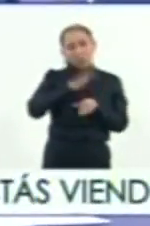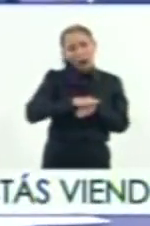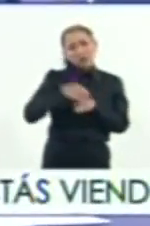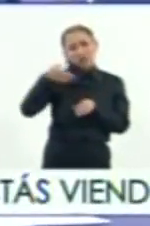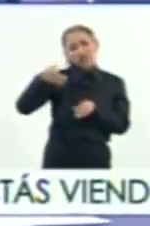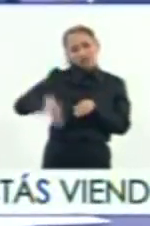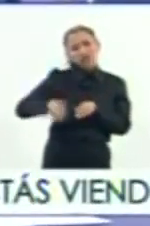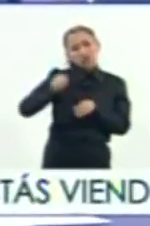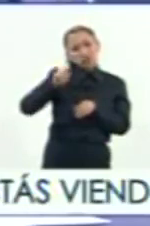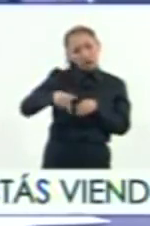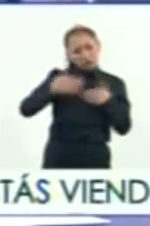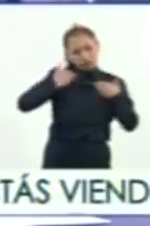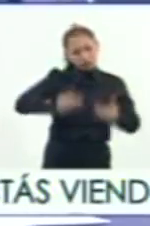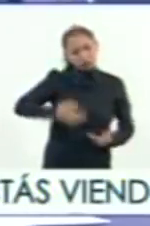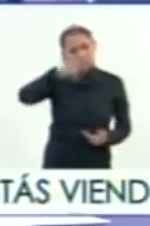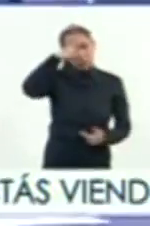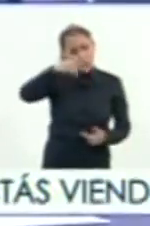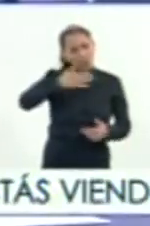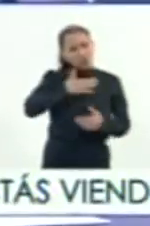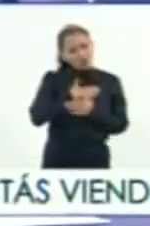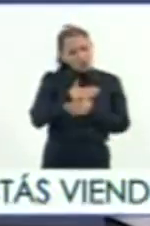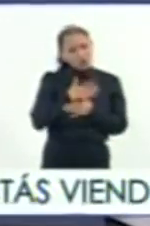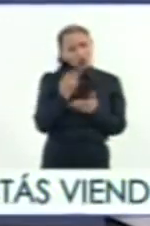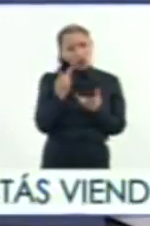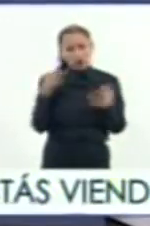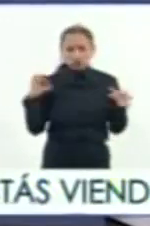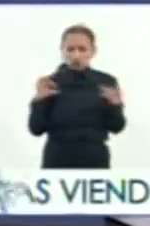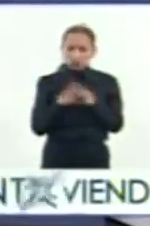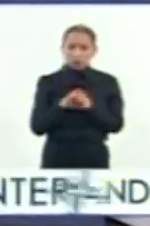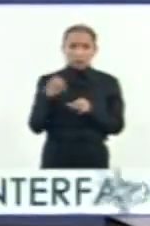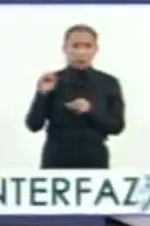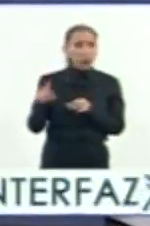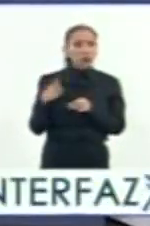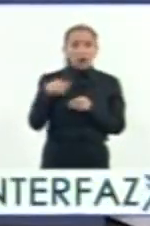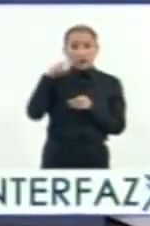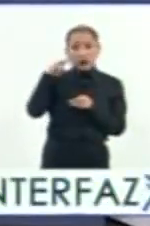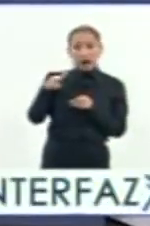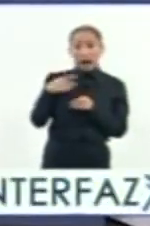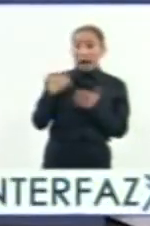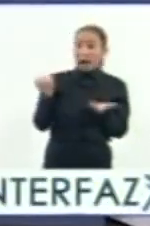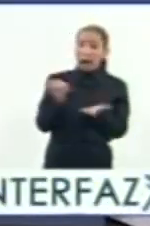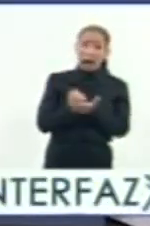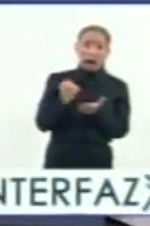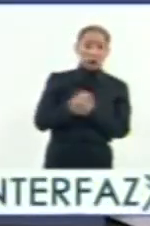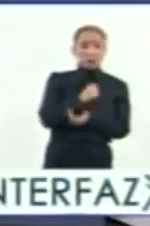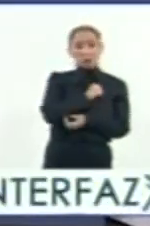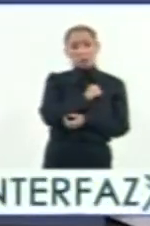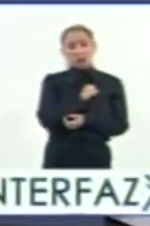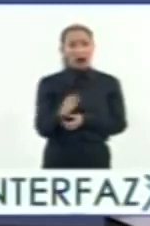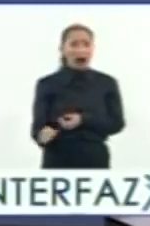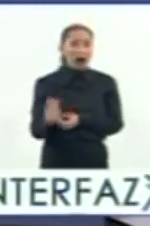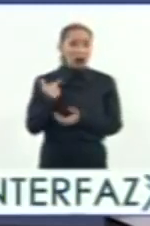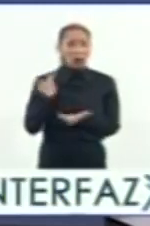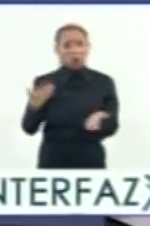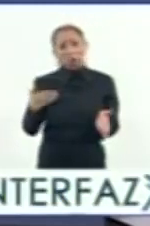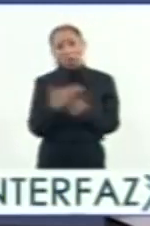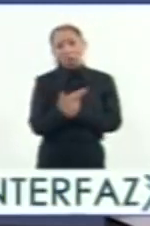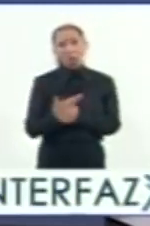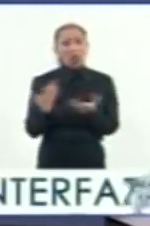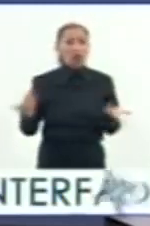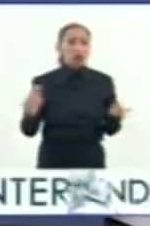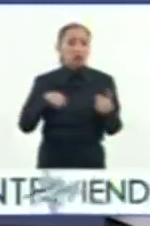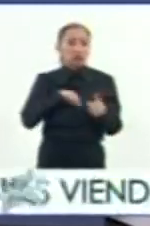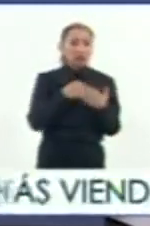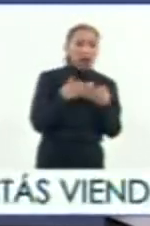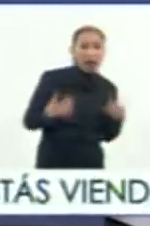aceptarnos como mexicanos, como estas dos partes, no verlo necesariamente tanto como una violación a